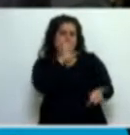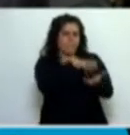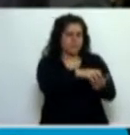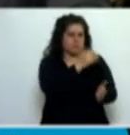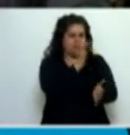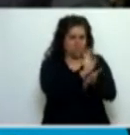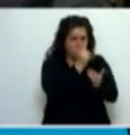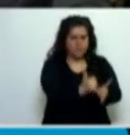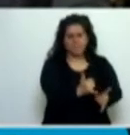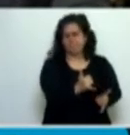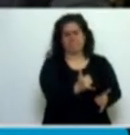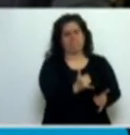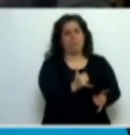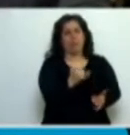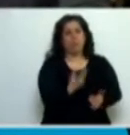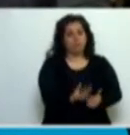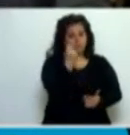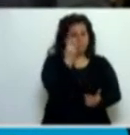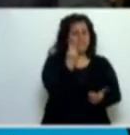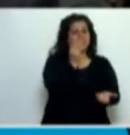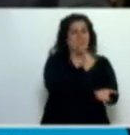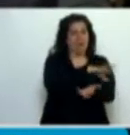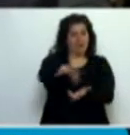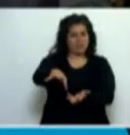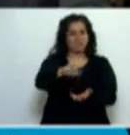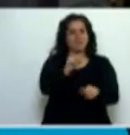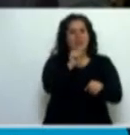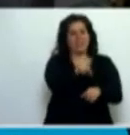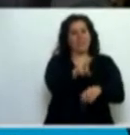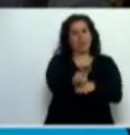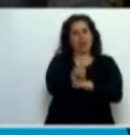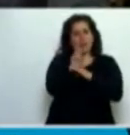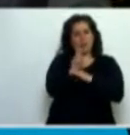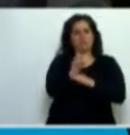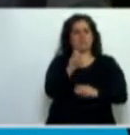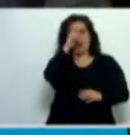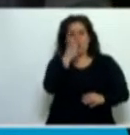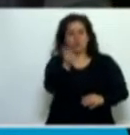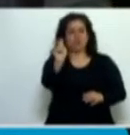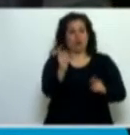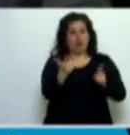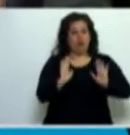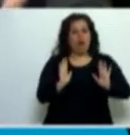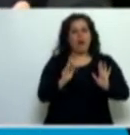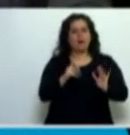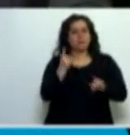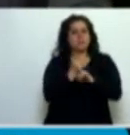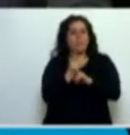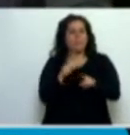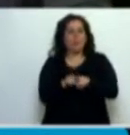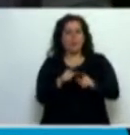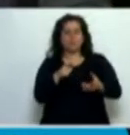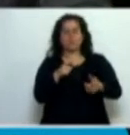Muchas veces estas empresas, estas agencias de cobranza extrajudicial son tercerizadas,